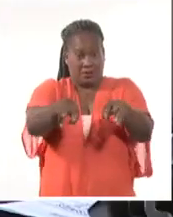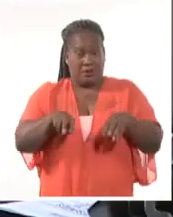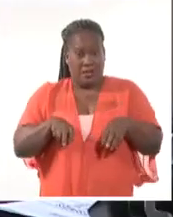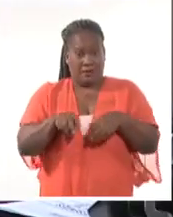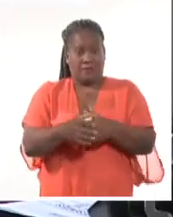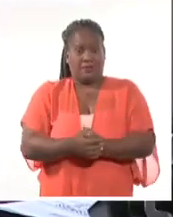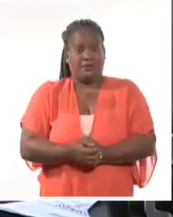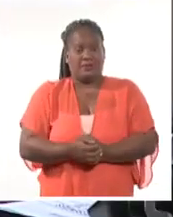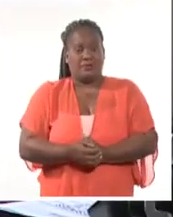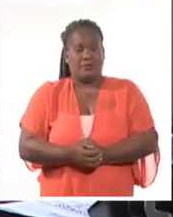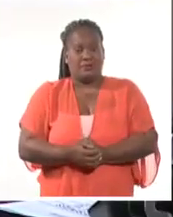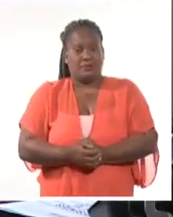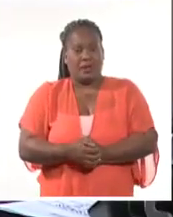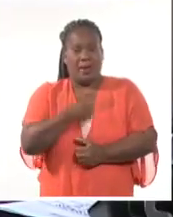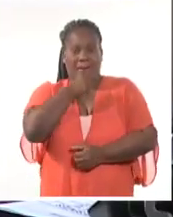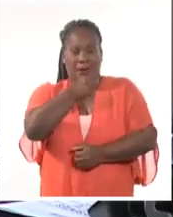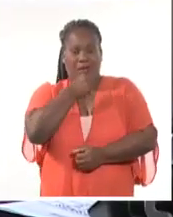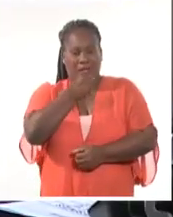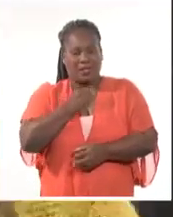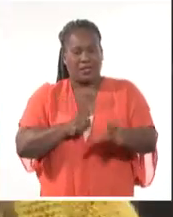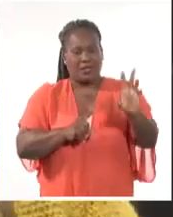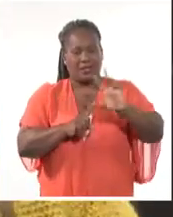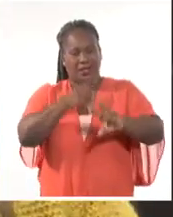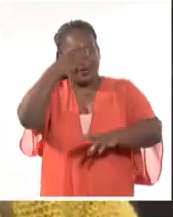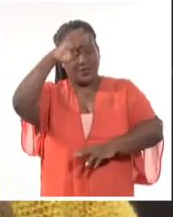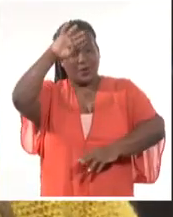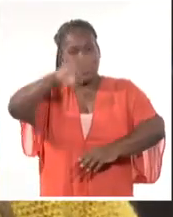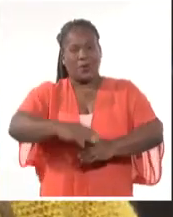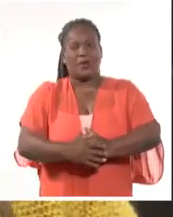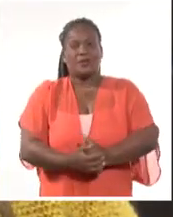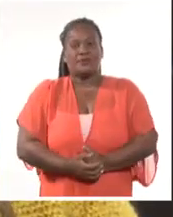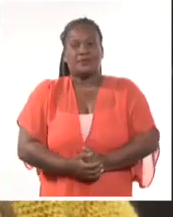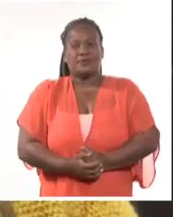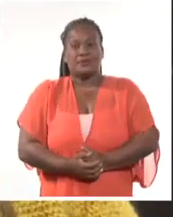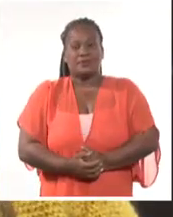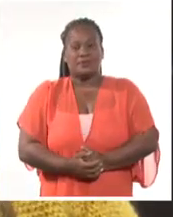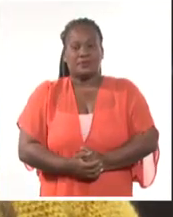Lisandra Sexto y Rosana Thompson, Casamayor, Sistema Informativo de la Televisión Cubana.